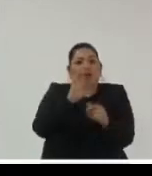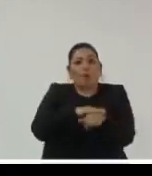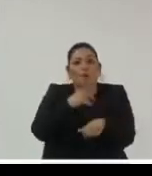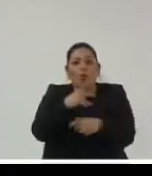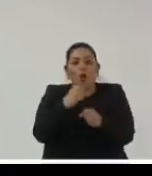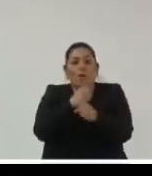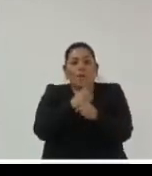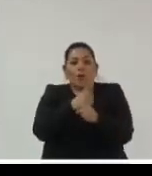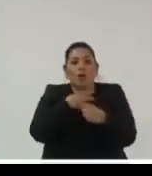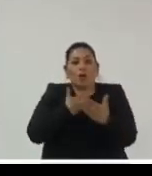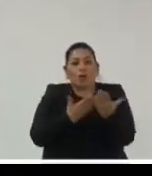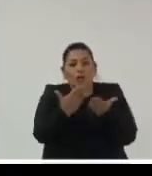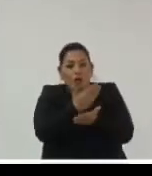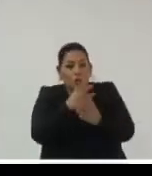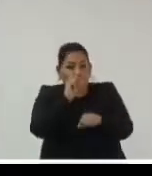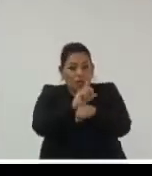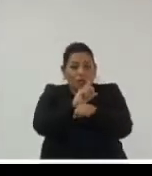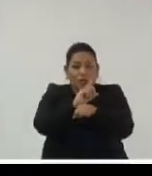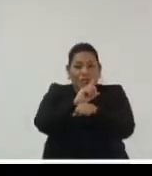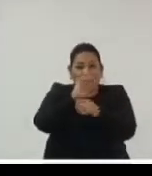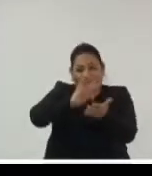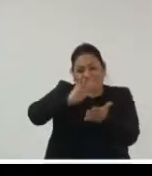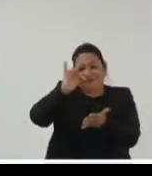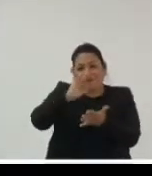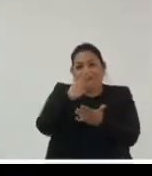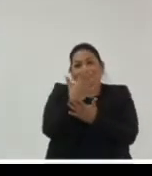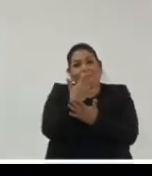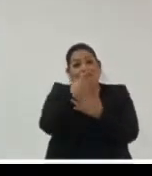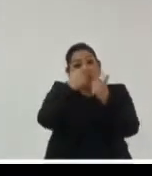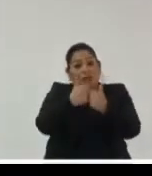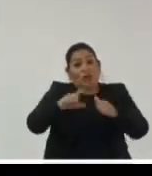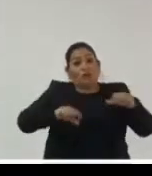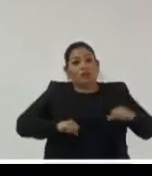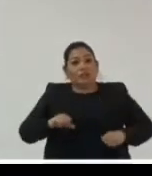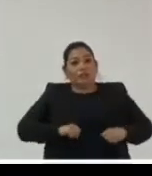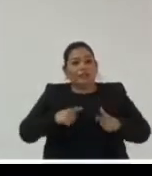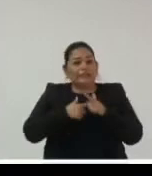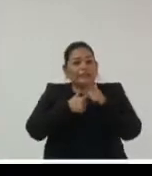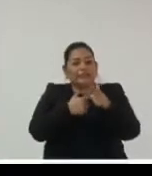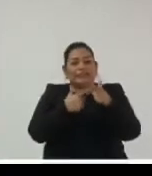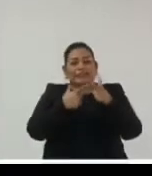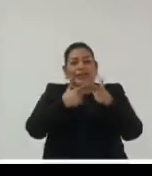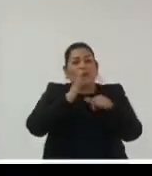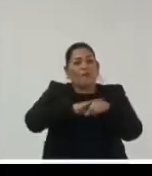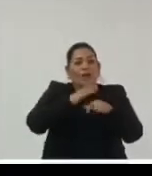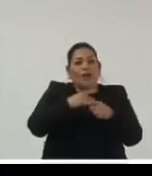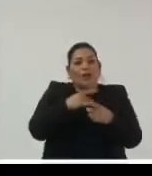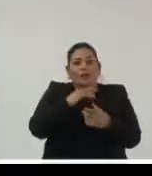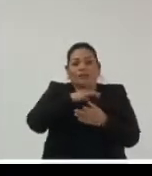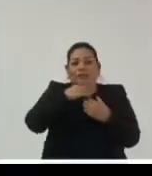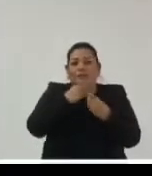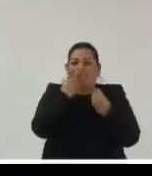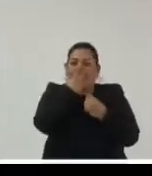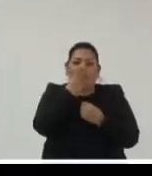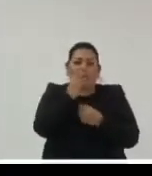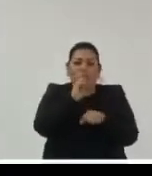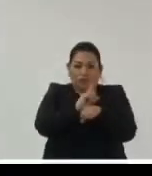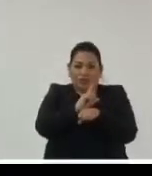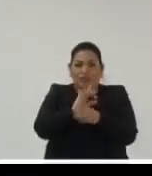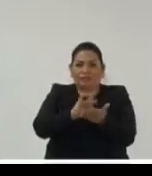la oportunidad de compartir el día de hoy con ustedes y espero que esta actividad siga siendo de muchísima riqueza para todas y todos muy lindo día